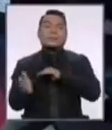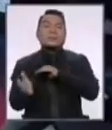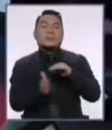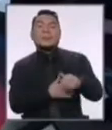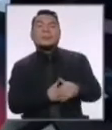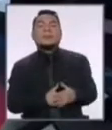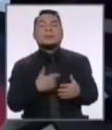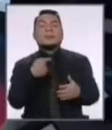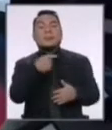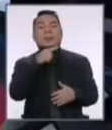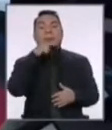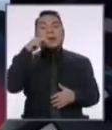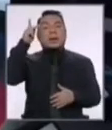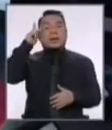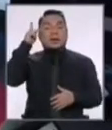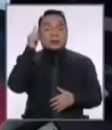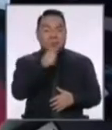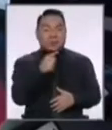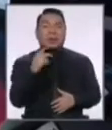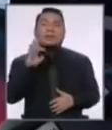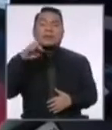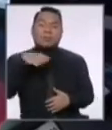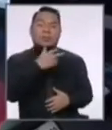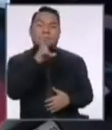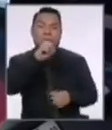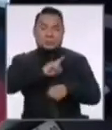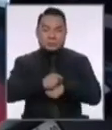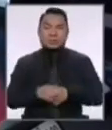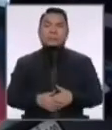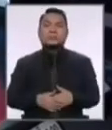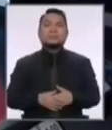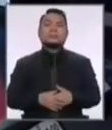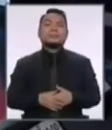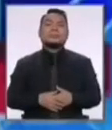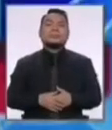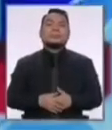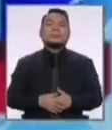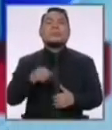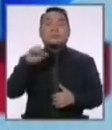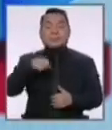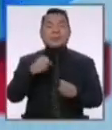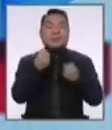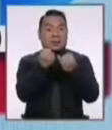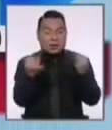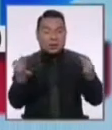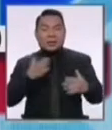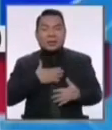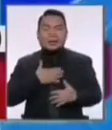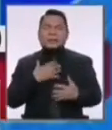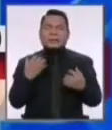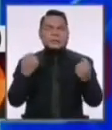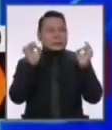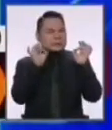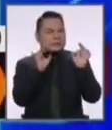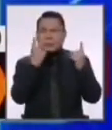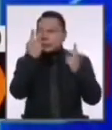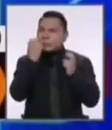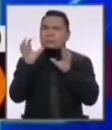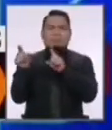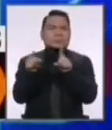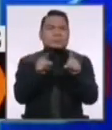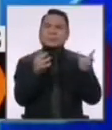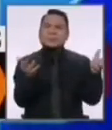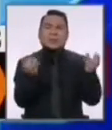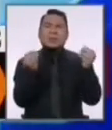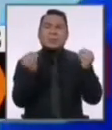de inmediato con la señora Keiko Fujimori de Fuerza Popular. 30 segundos también. Si algo me indigna es que las personas